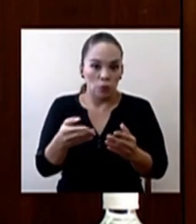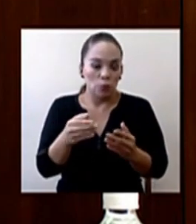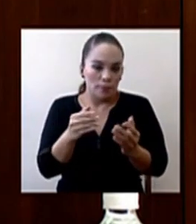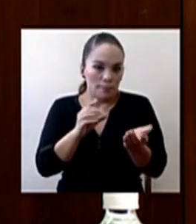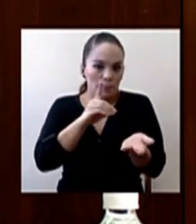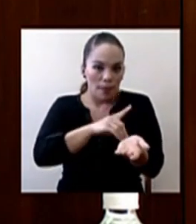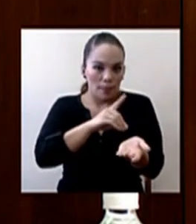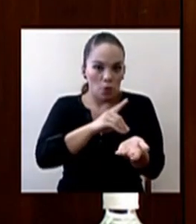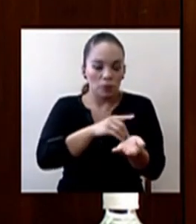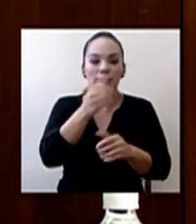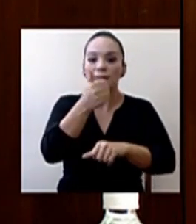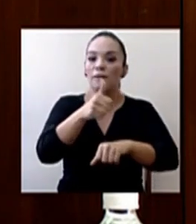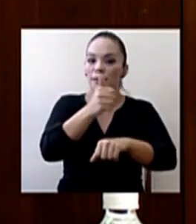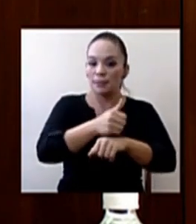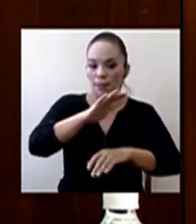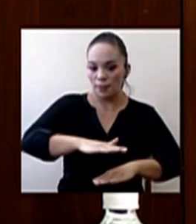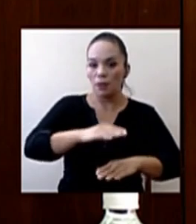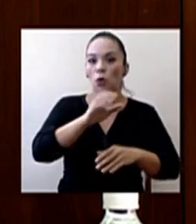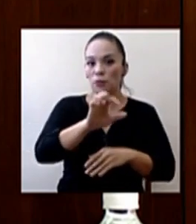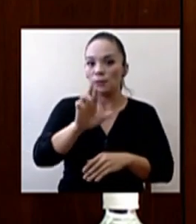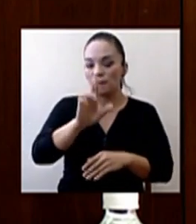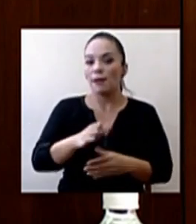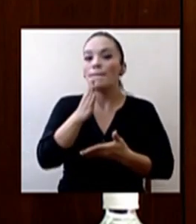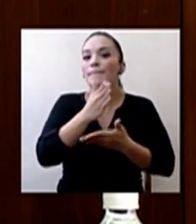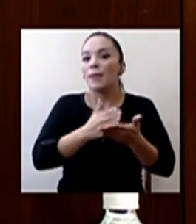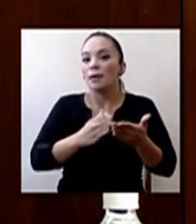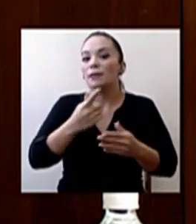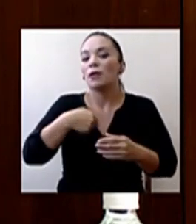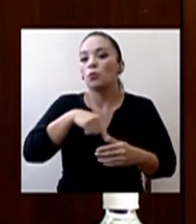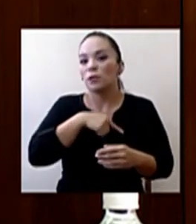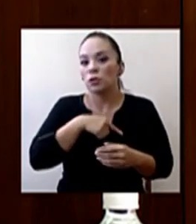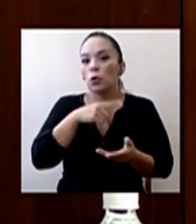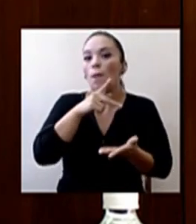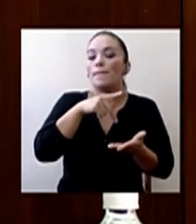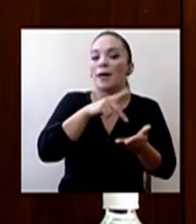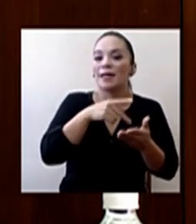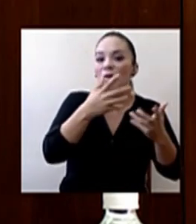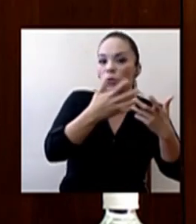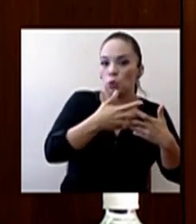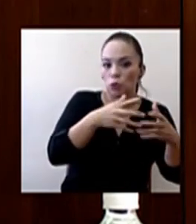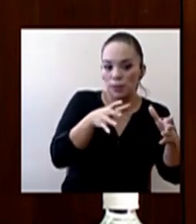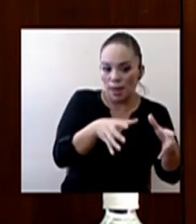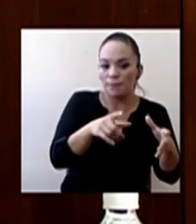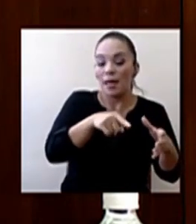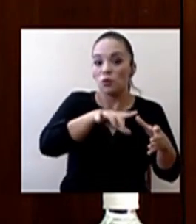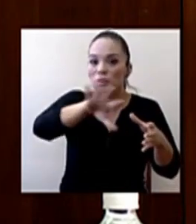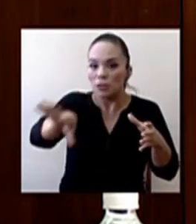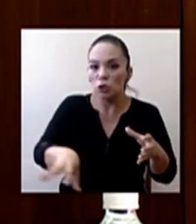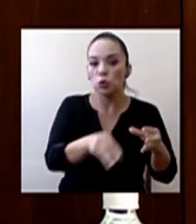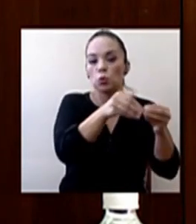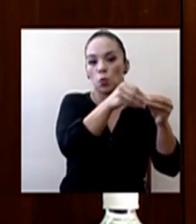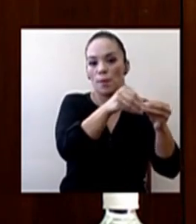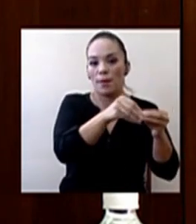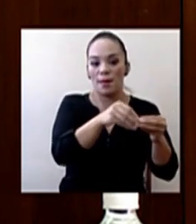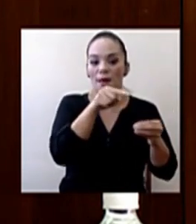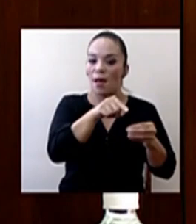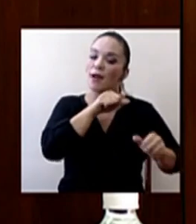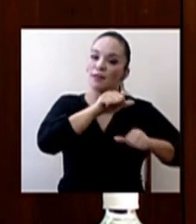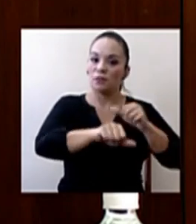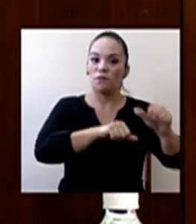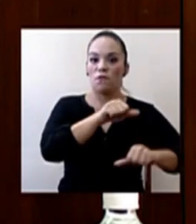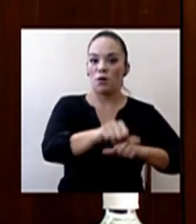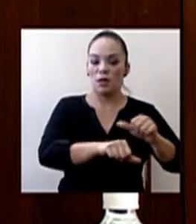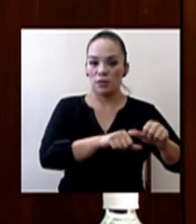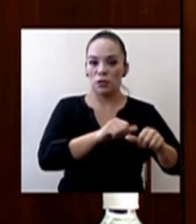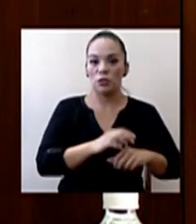establecida en Costa Rica, que es parte de nuestro parque industrial, se sume a este esfuerzo y